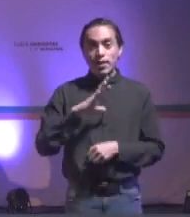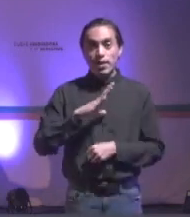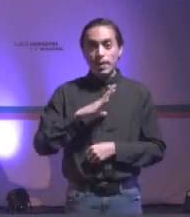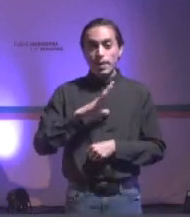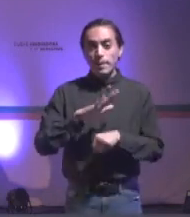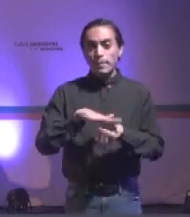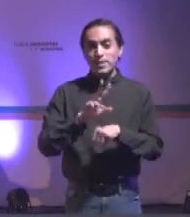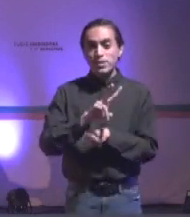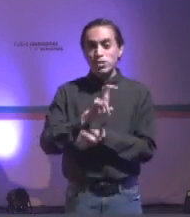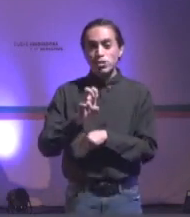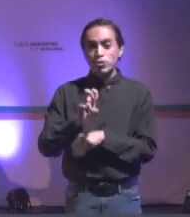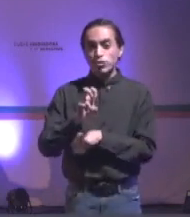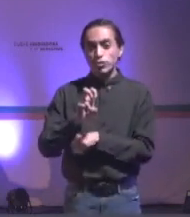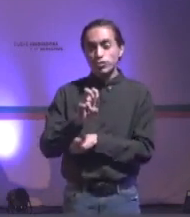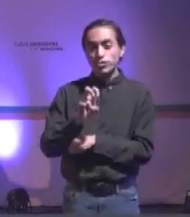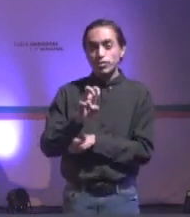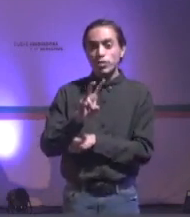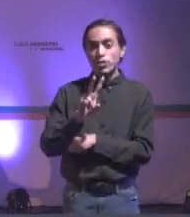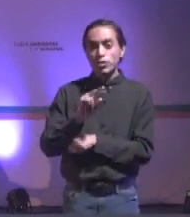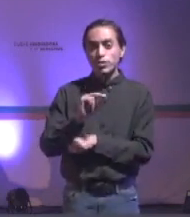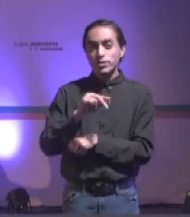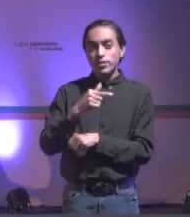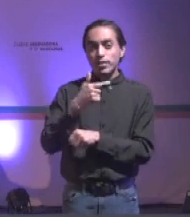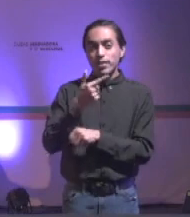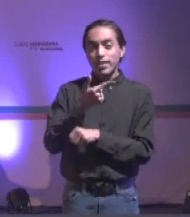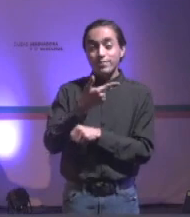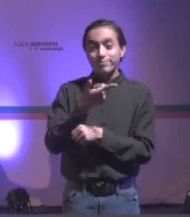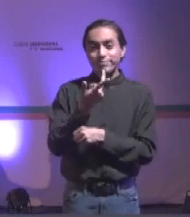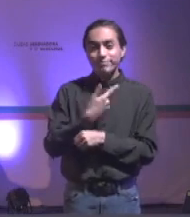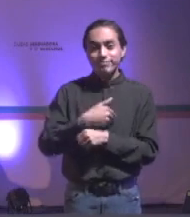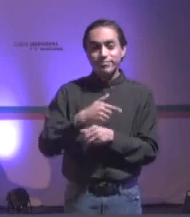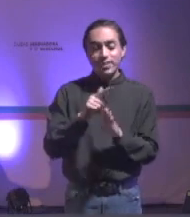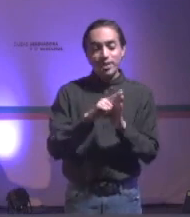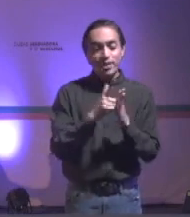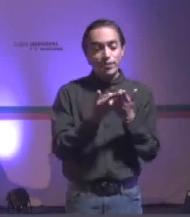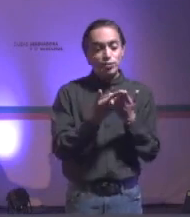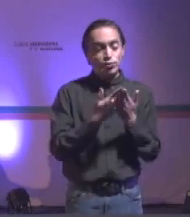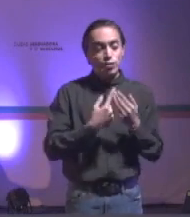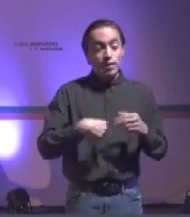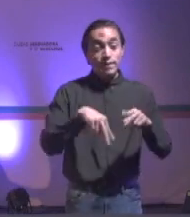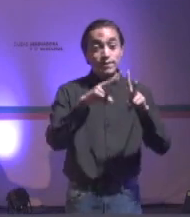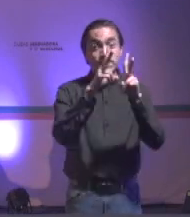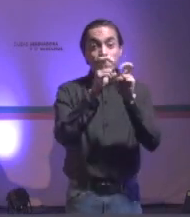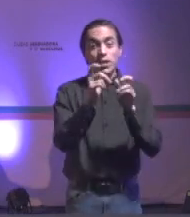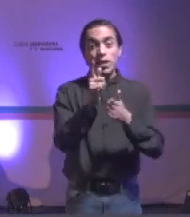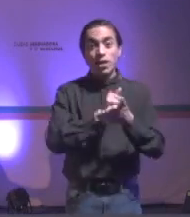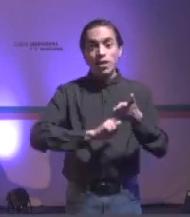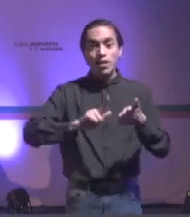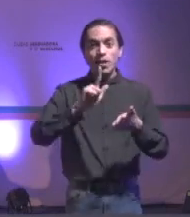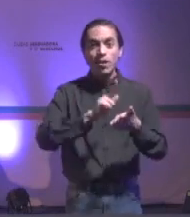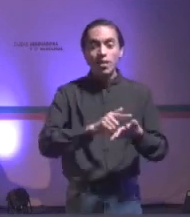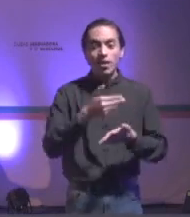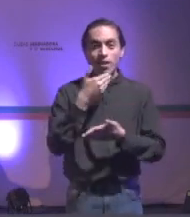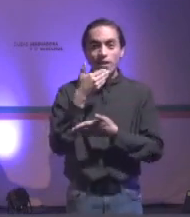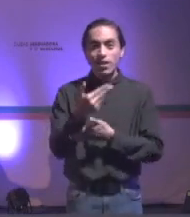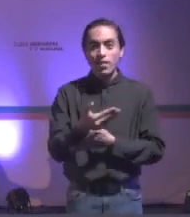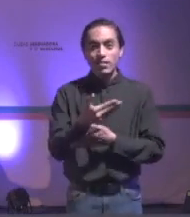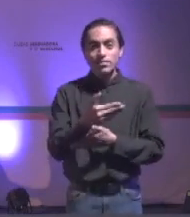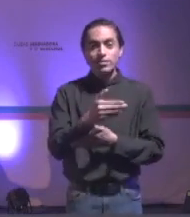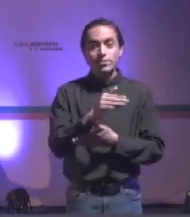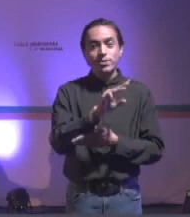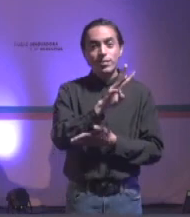280 libros gratuitos para descarga, de manera legal. Entren a www